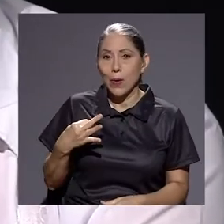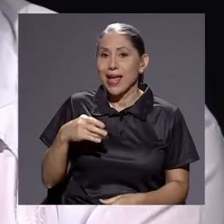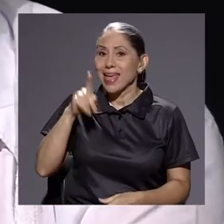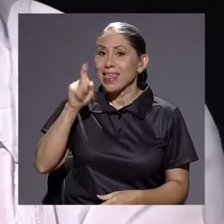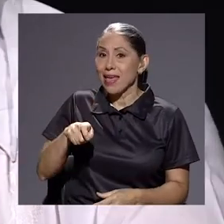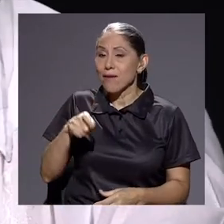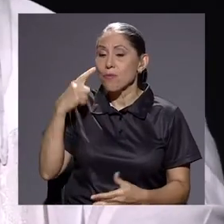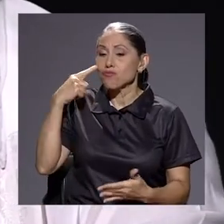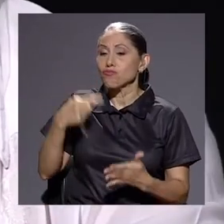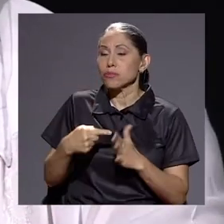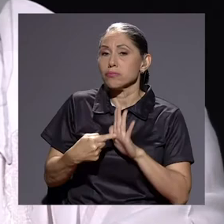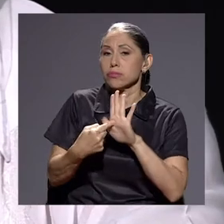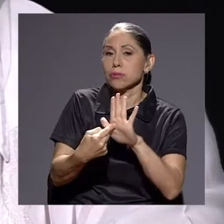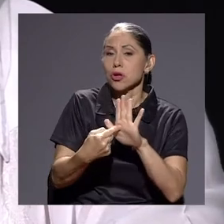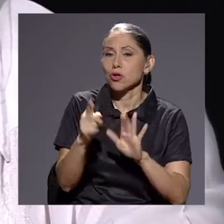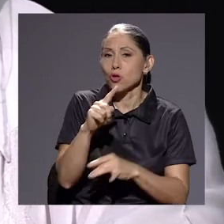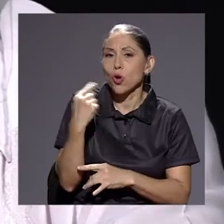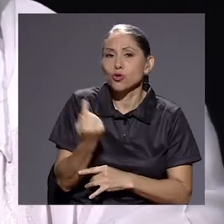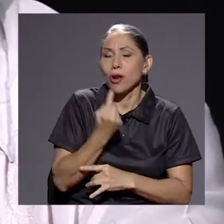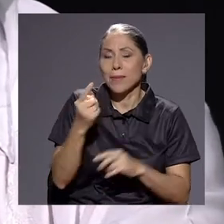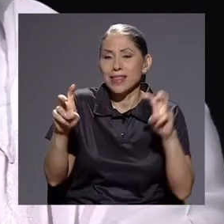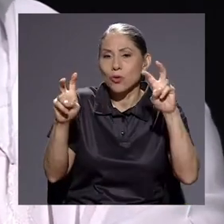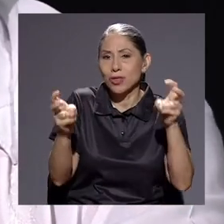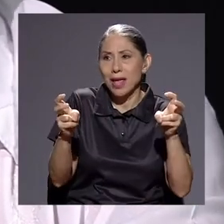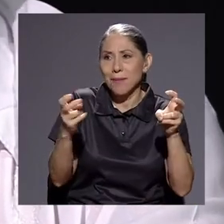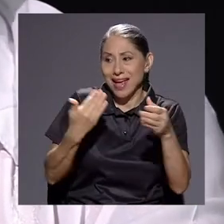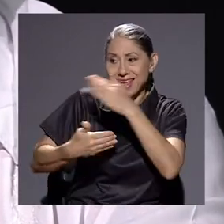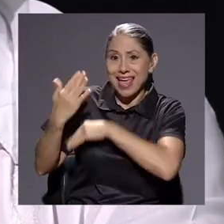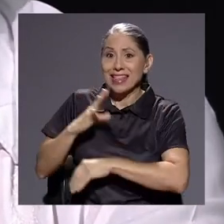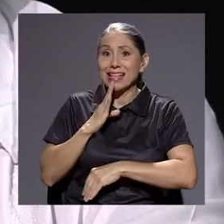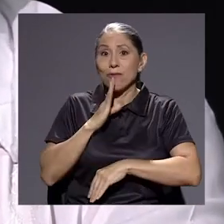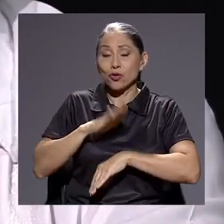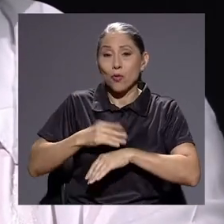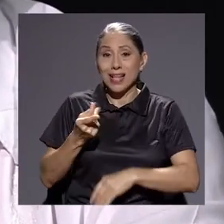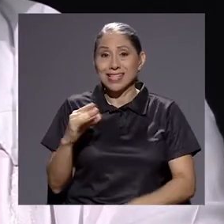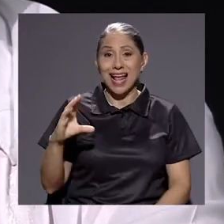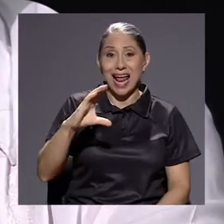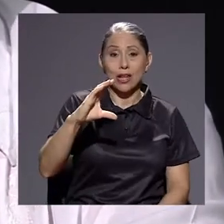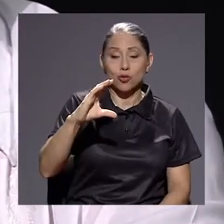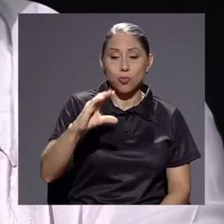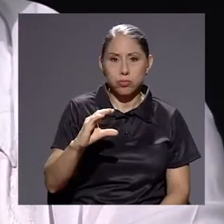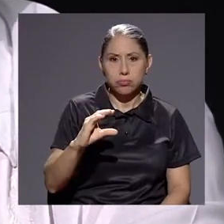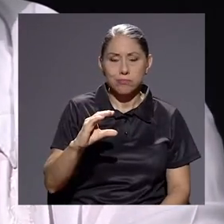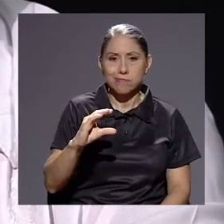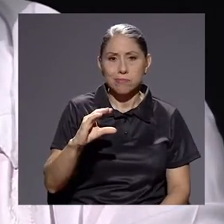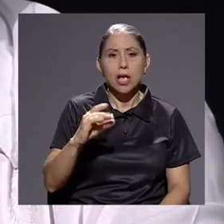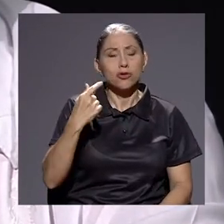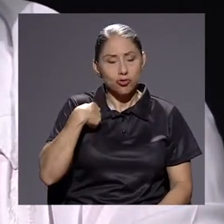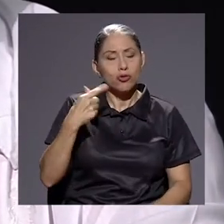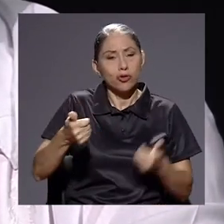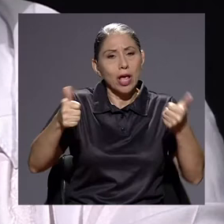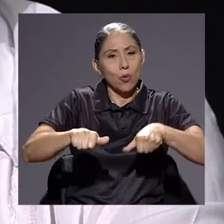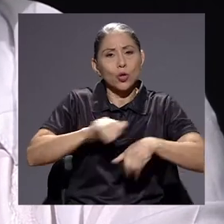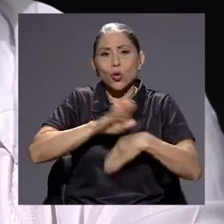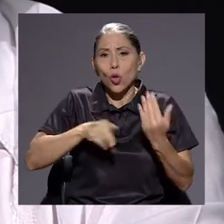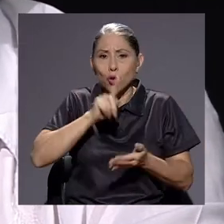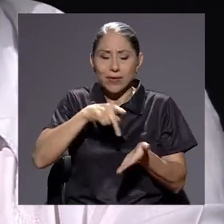de que no es el tema solo... Lo que se determinó de bajar salarios, yo estoy de acuerdo que todos tenemos que pagar más impuestos.